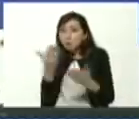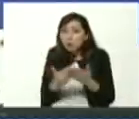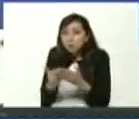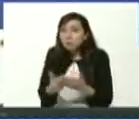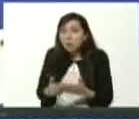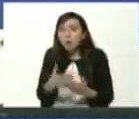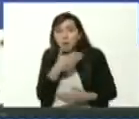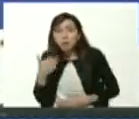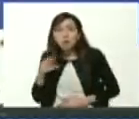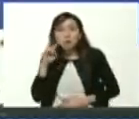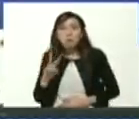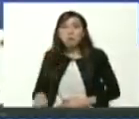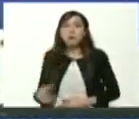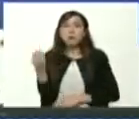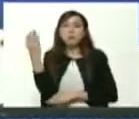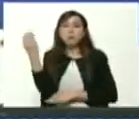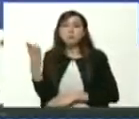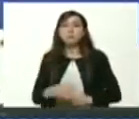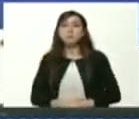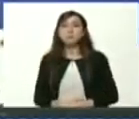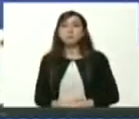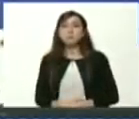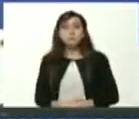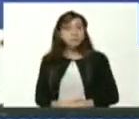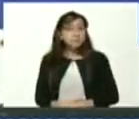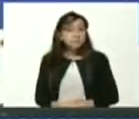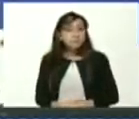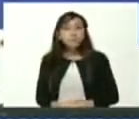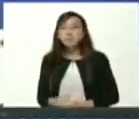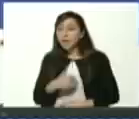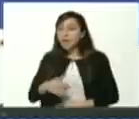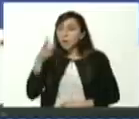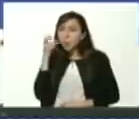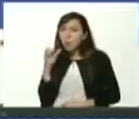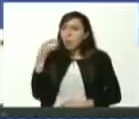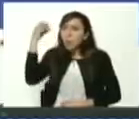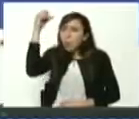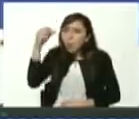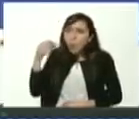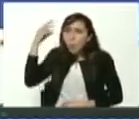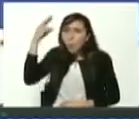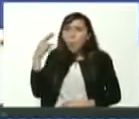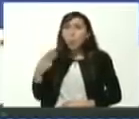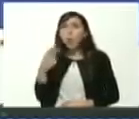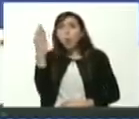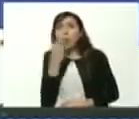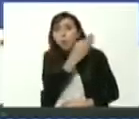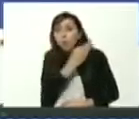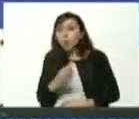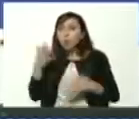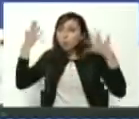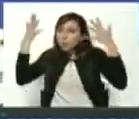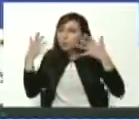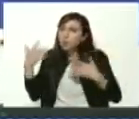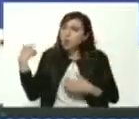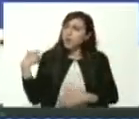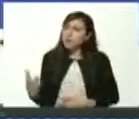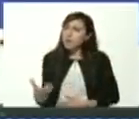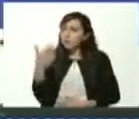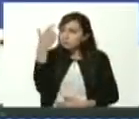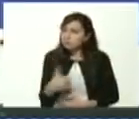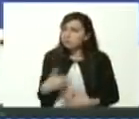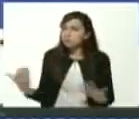universitarios quiero escuchar la reflexión el compromiso y la orientación que tienen los estudiantes